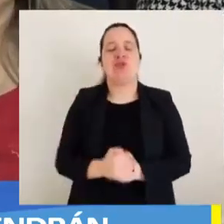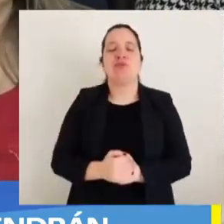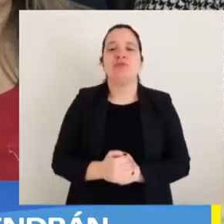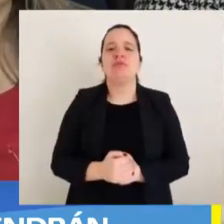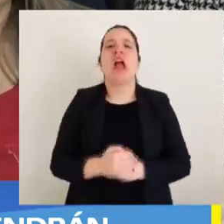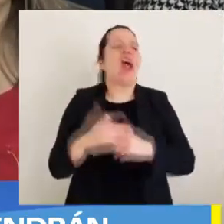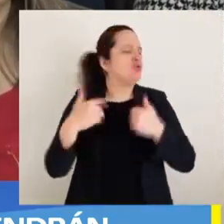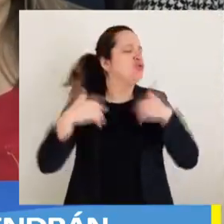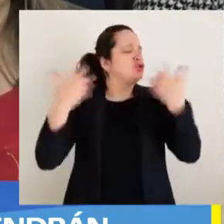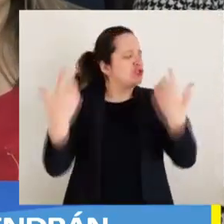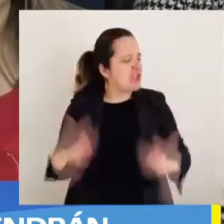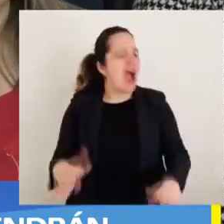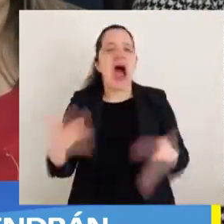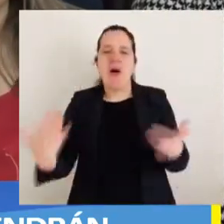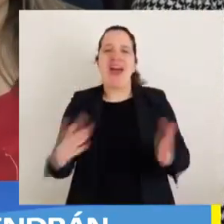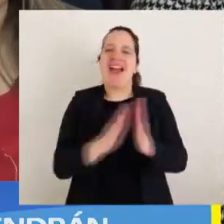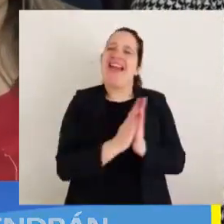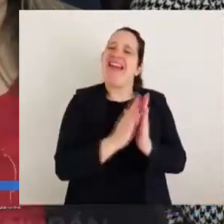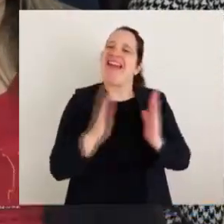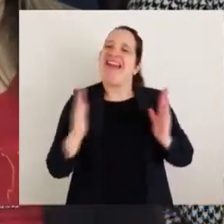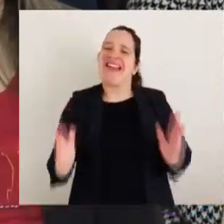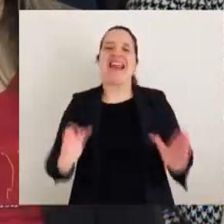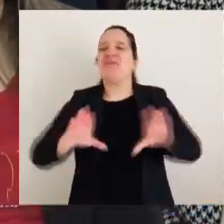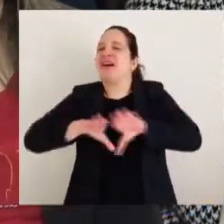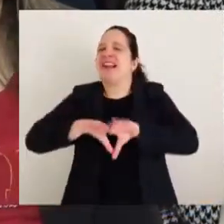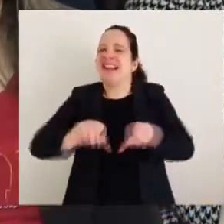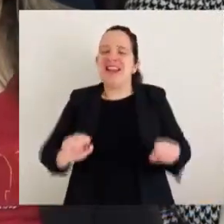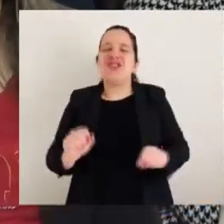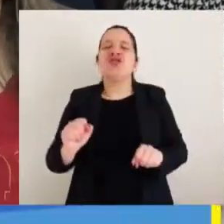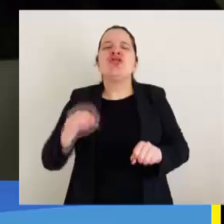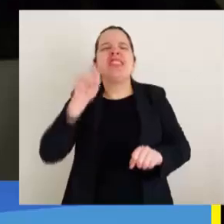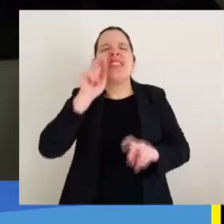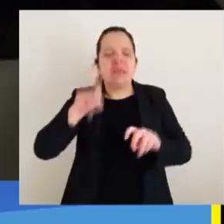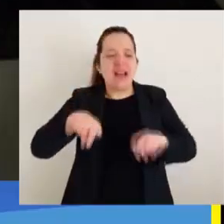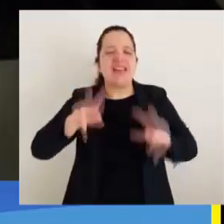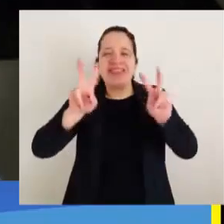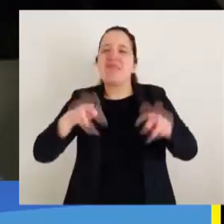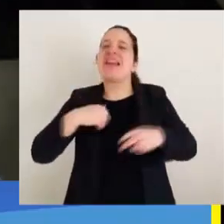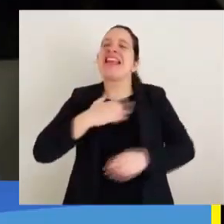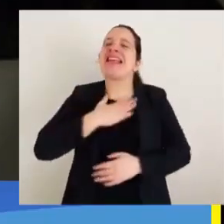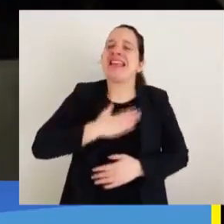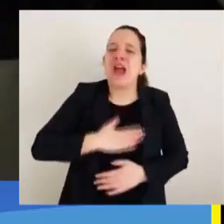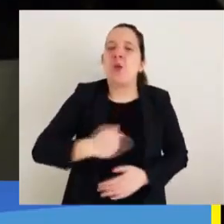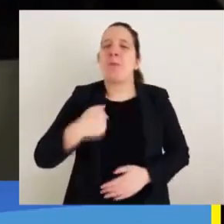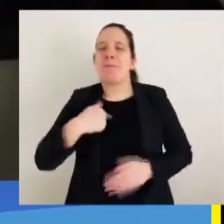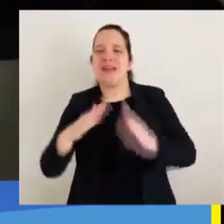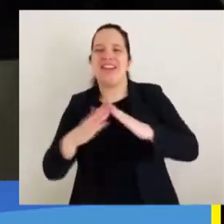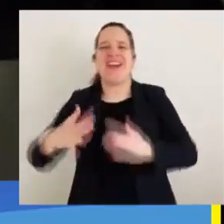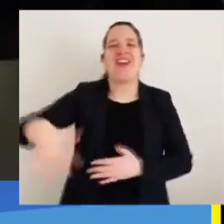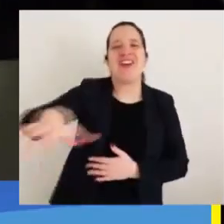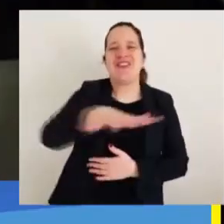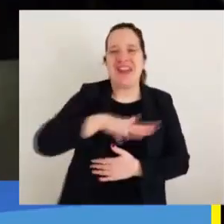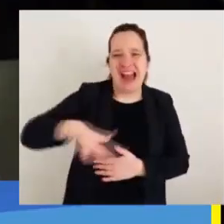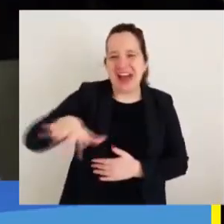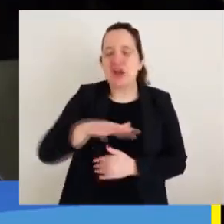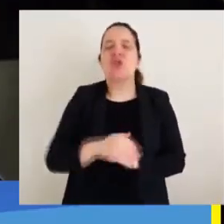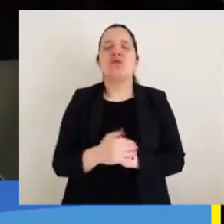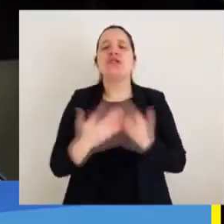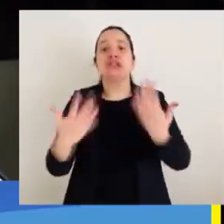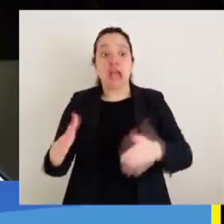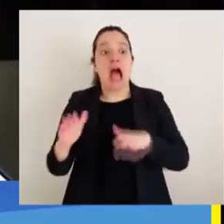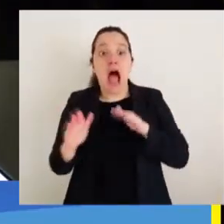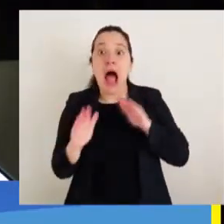con un cierre ya de una de las etapas que implica el Quiero Mi Barrio. Ya están de salida los equipos que estuvieron